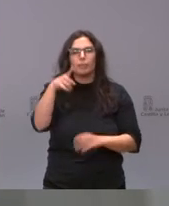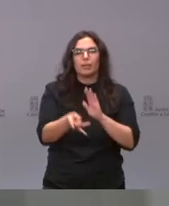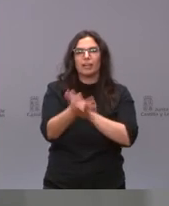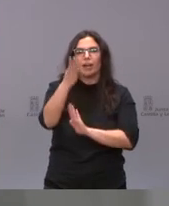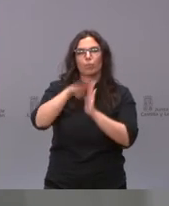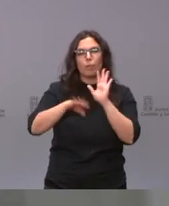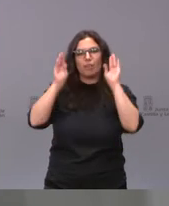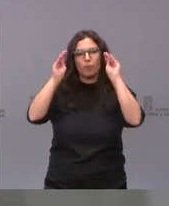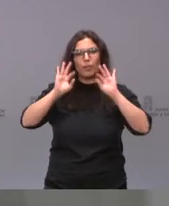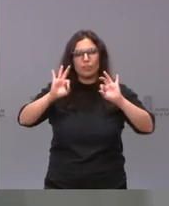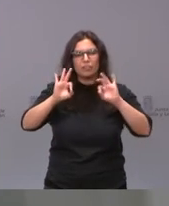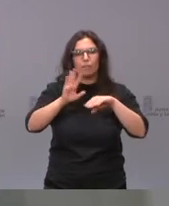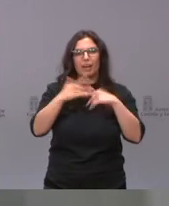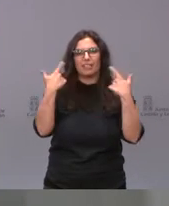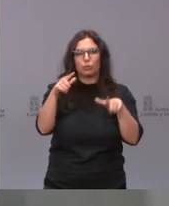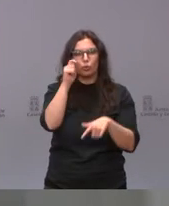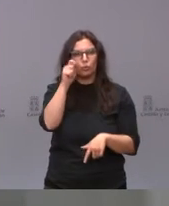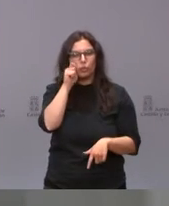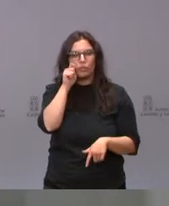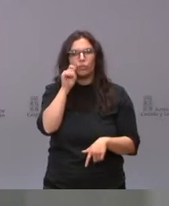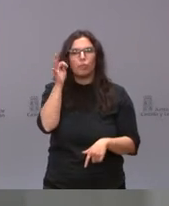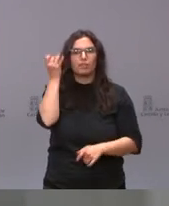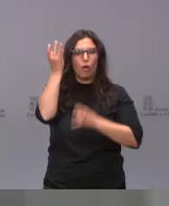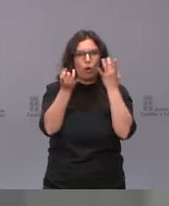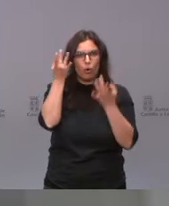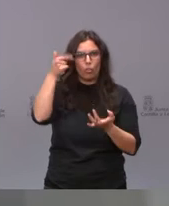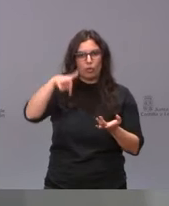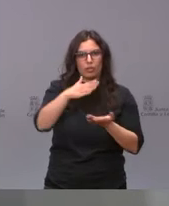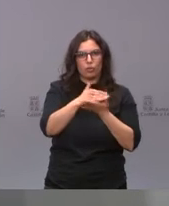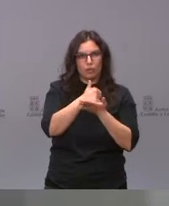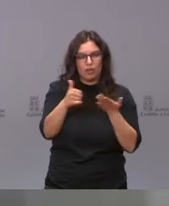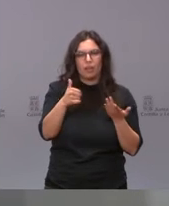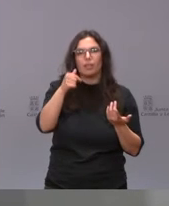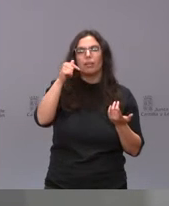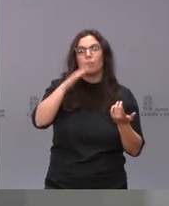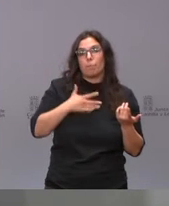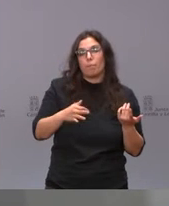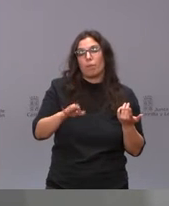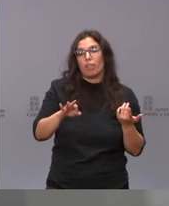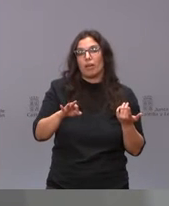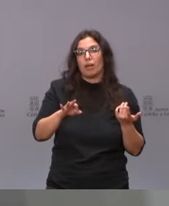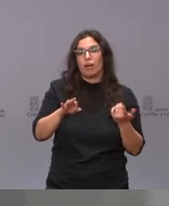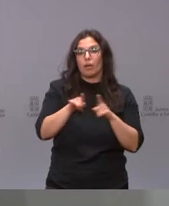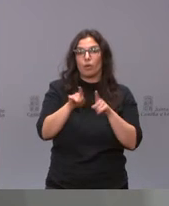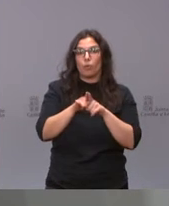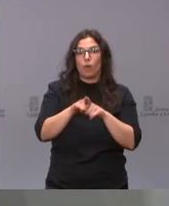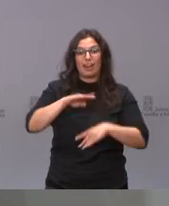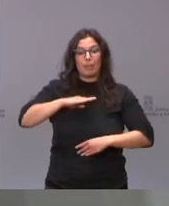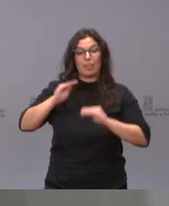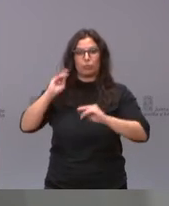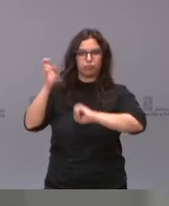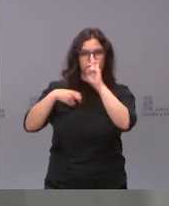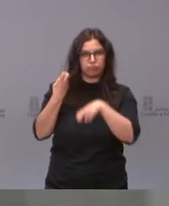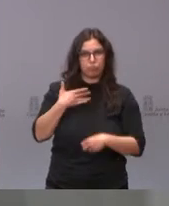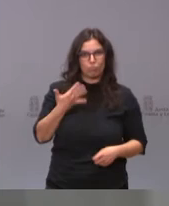específico para el sector turístico y de ocio en nuestra comunidad, para poder recualificar a nuestras plantillas,